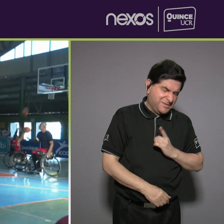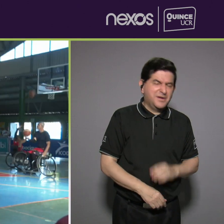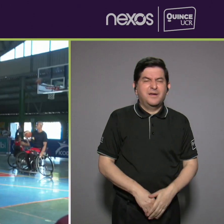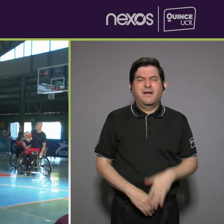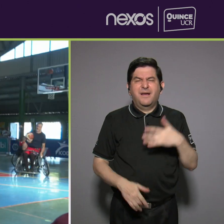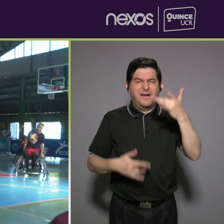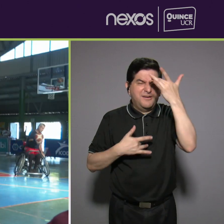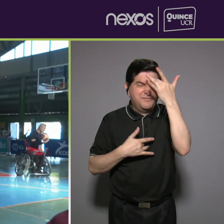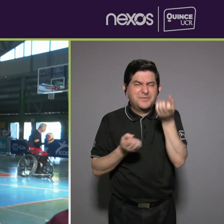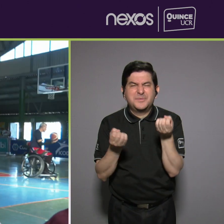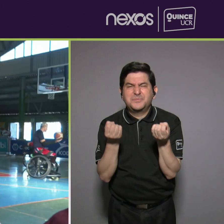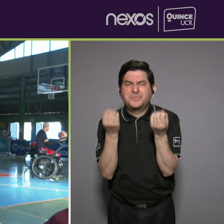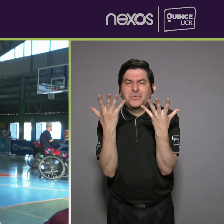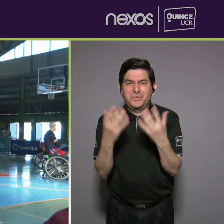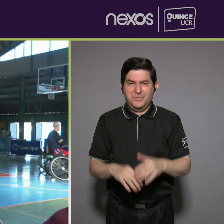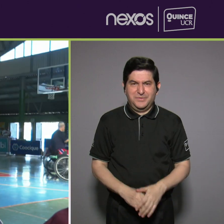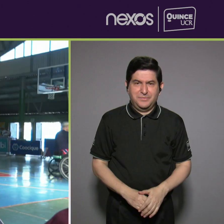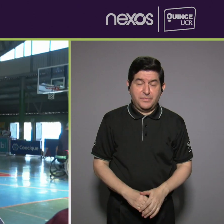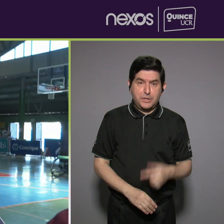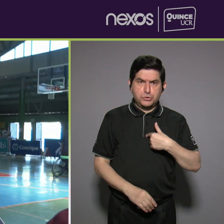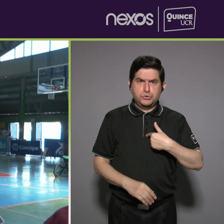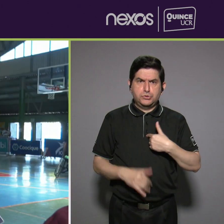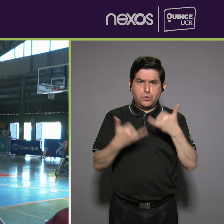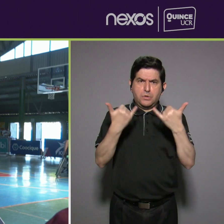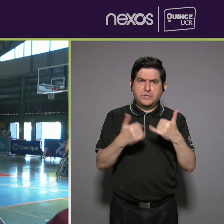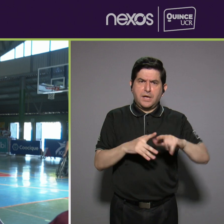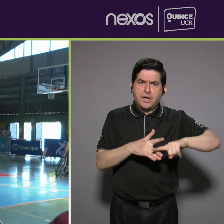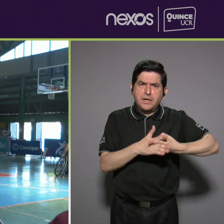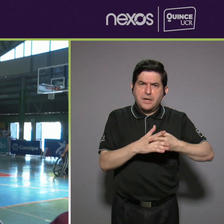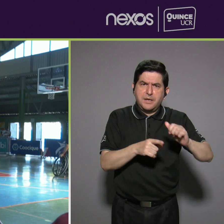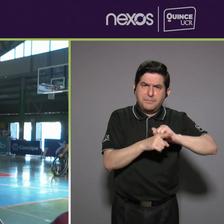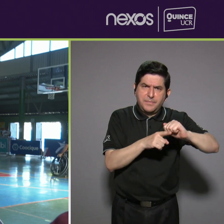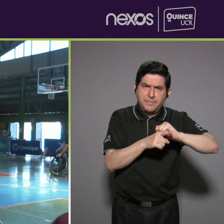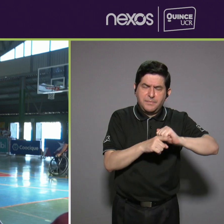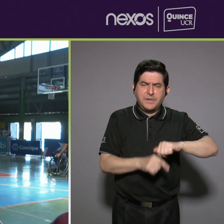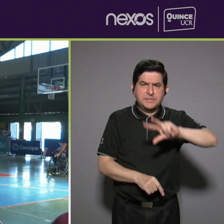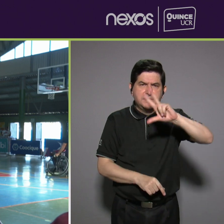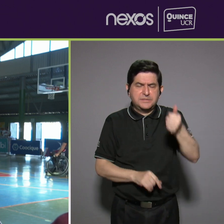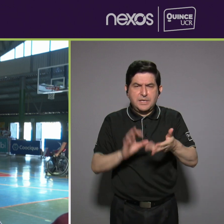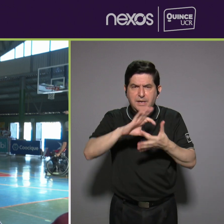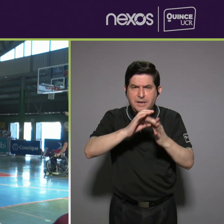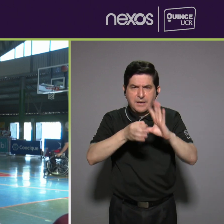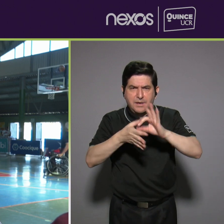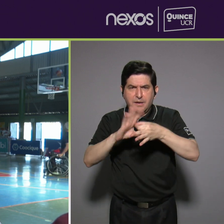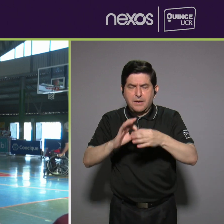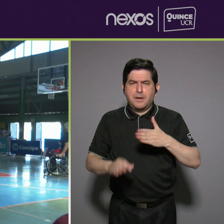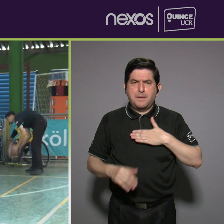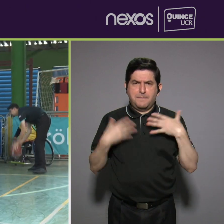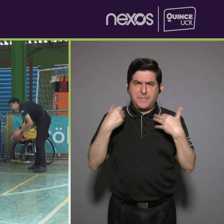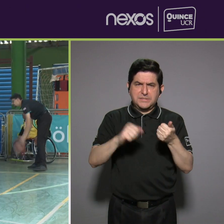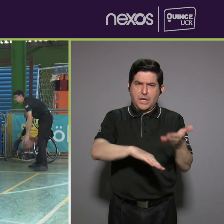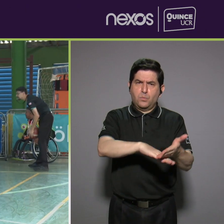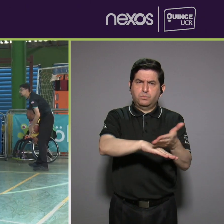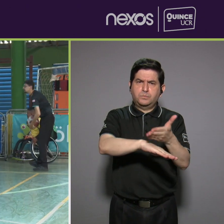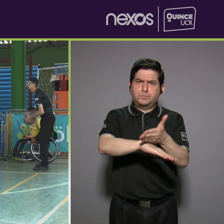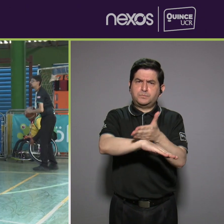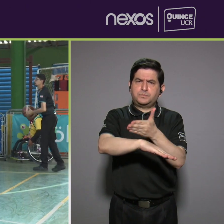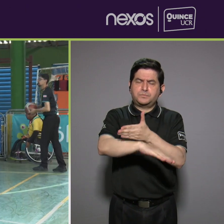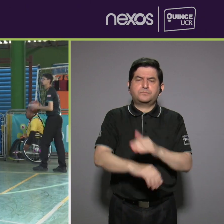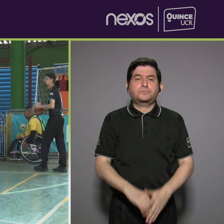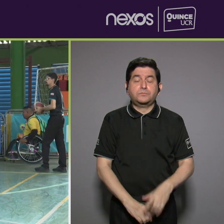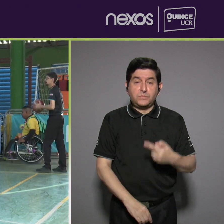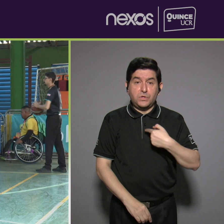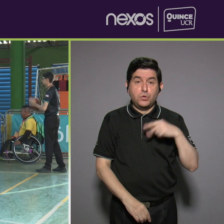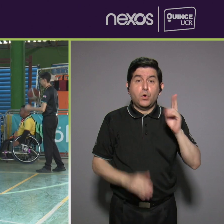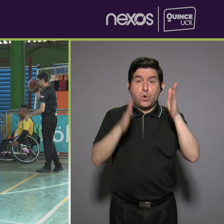muchas enfermedades las cuales cuando me incorporé al deporte paralímpico mi salud empezó a mejorar tuve